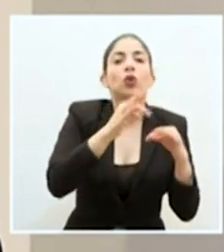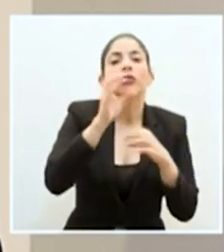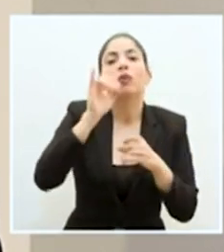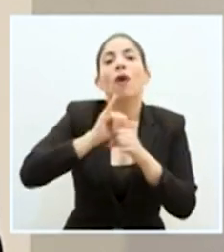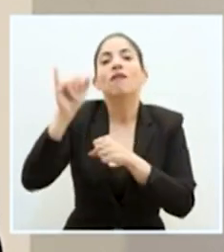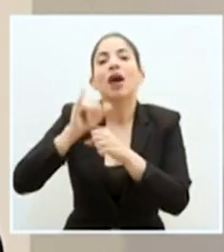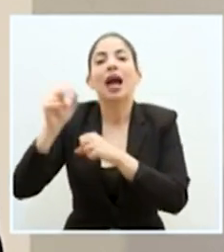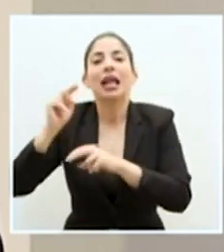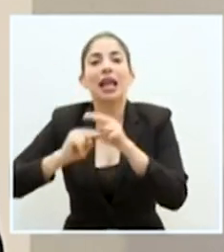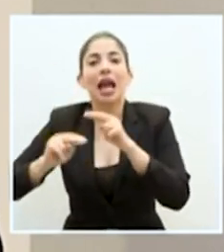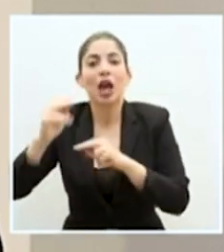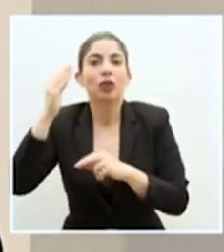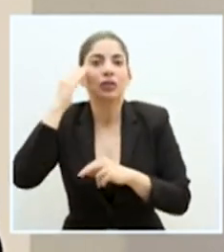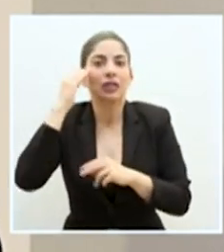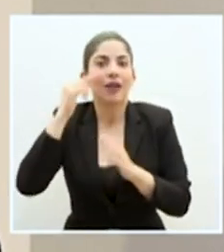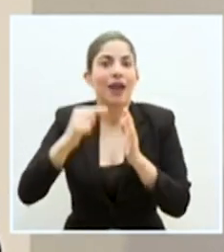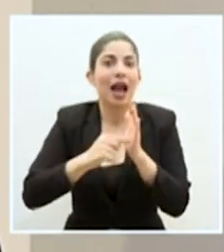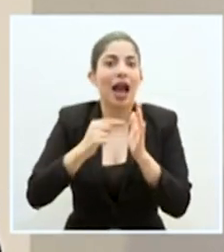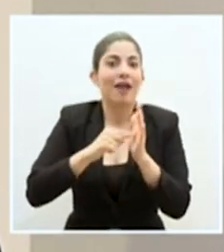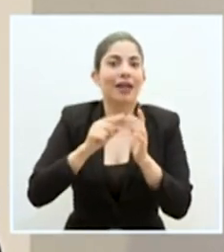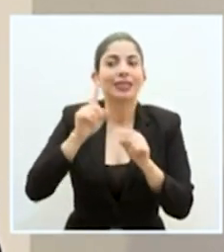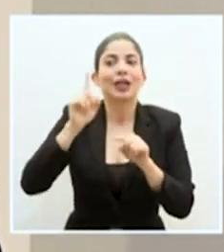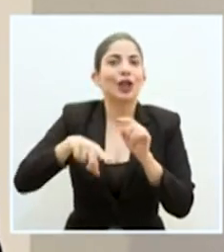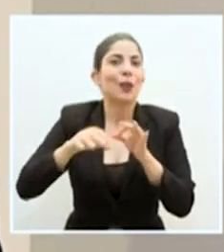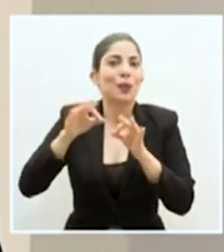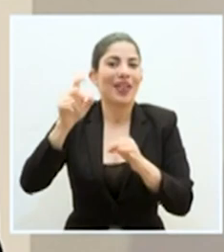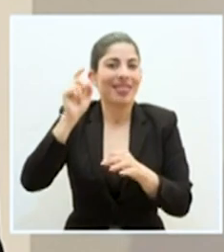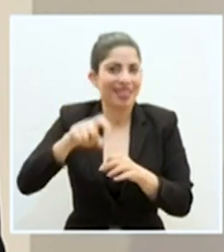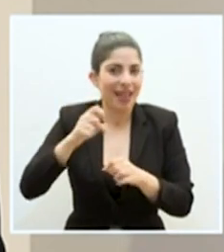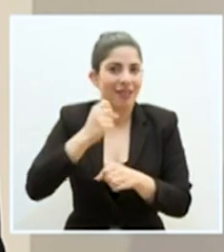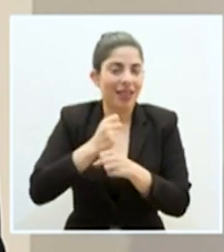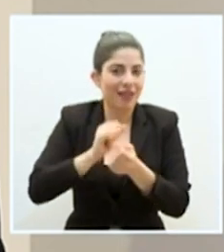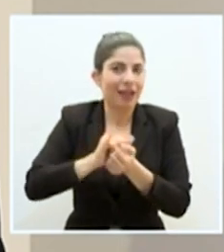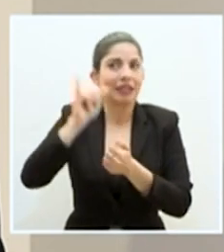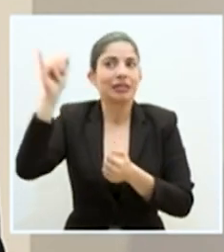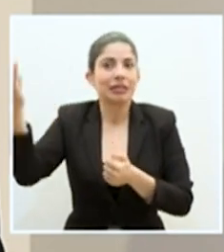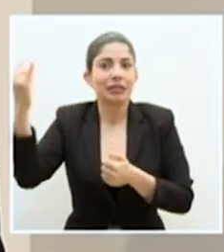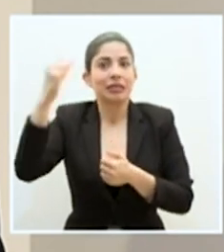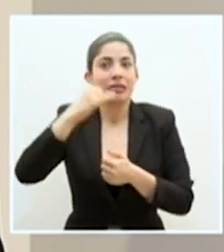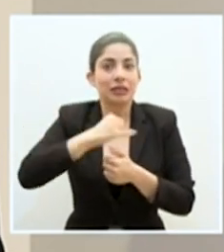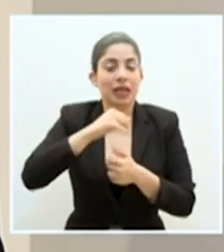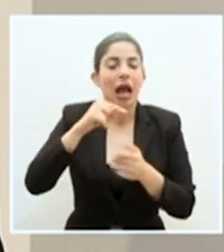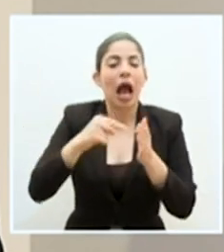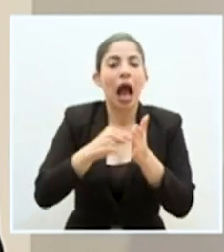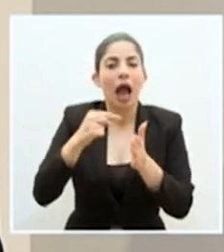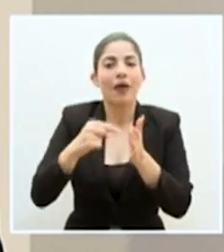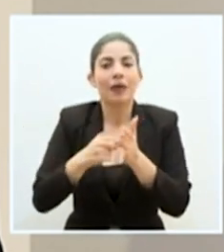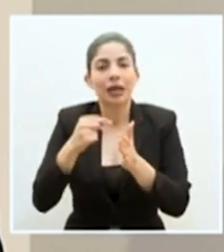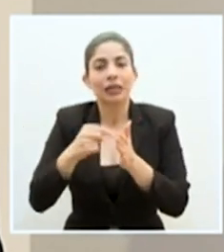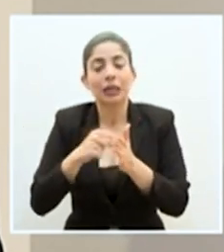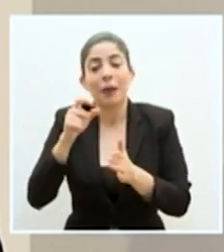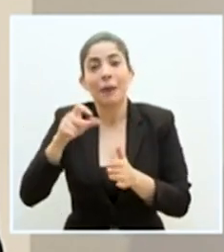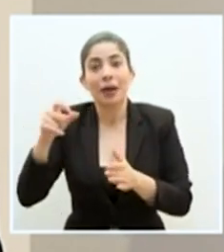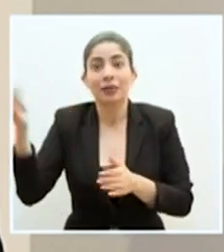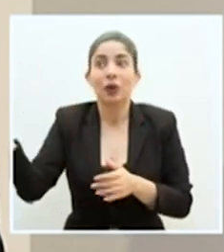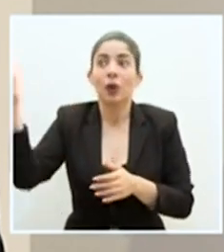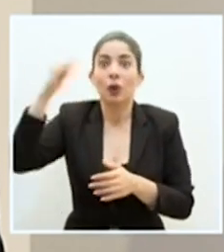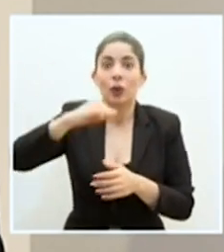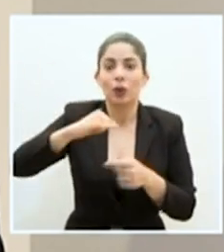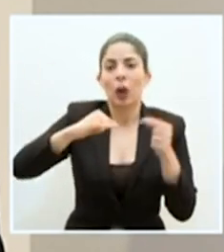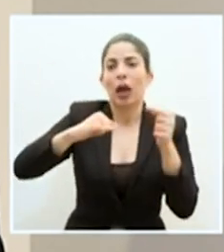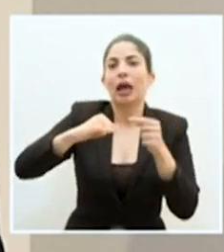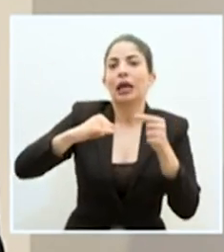y que sabemos que en algunos de esos casos son impostergables, pero todavía tenemos algunos de los casos estos de personas que vuelven y que tienen